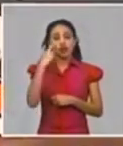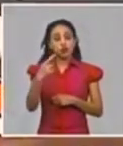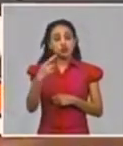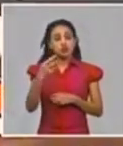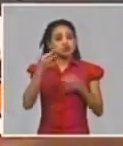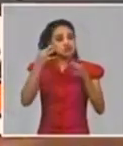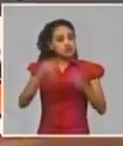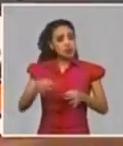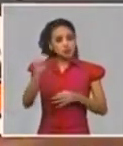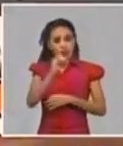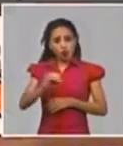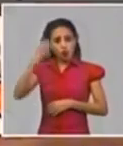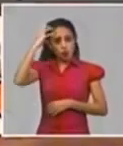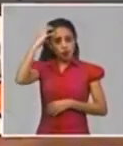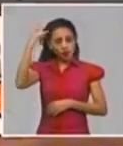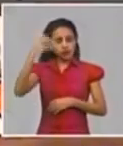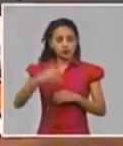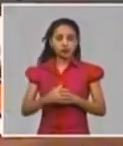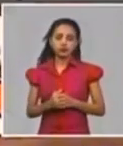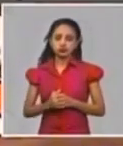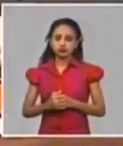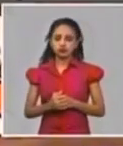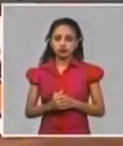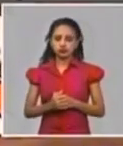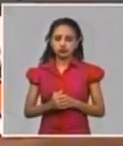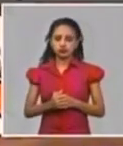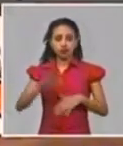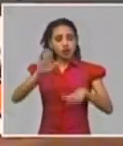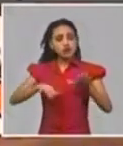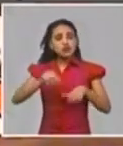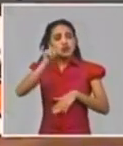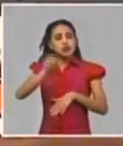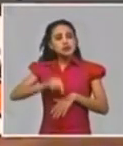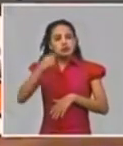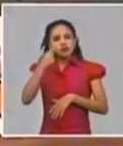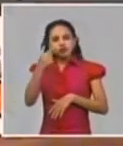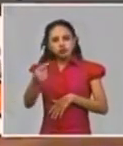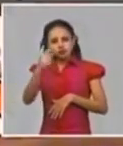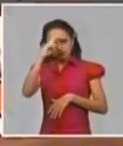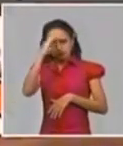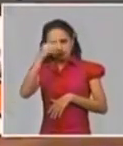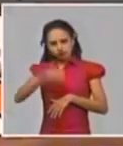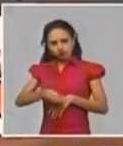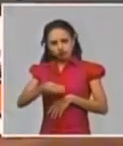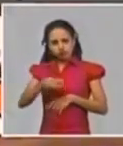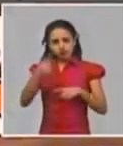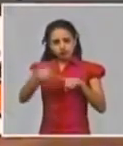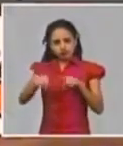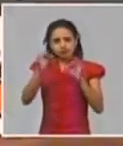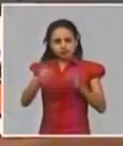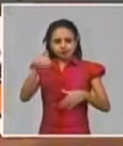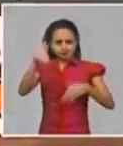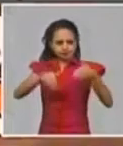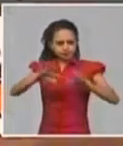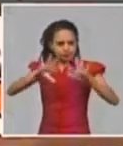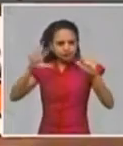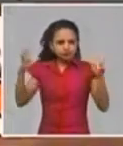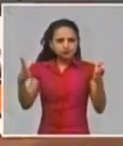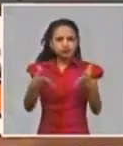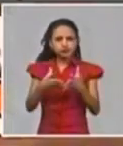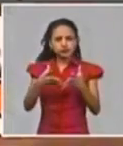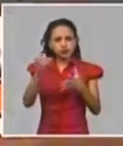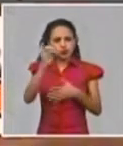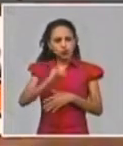organismos. Es decir, no a veces las personas ven el tema de la salud, pero prácticamente la participación de todos los organismos